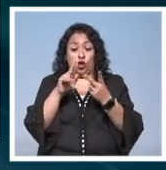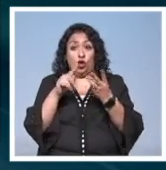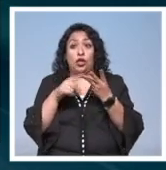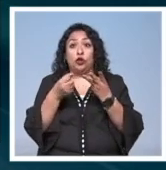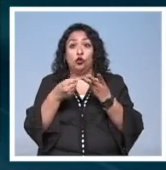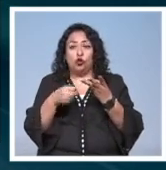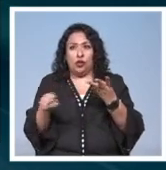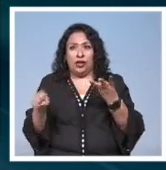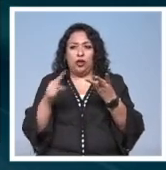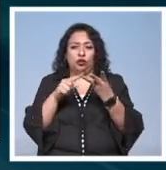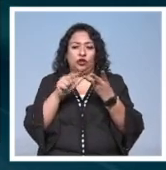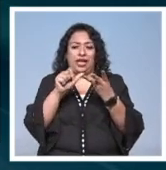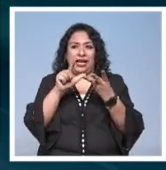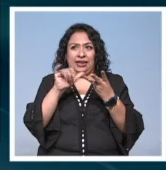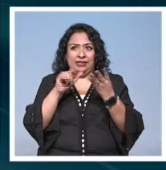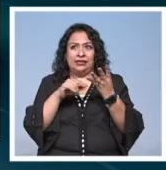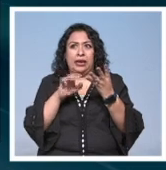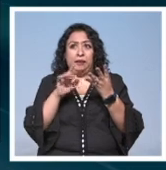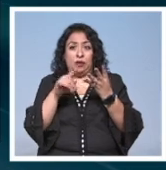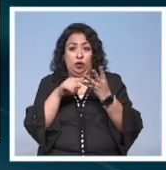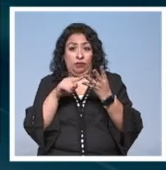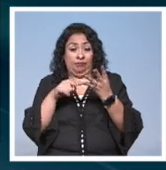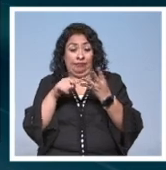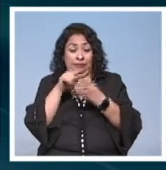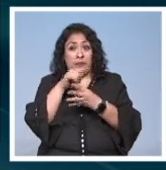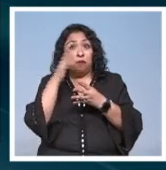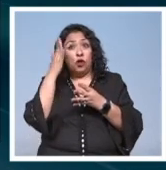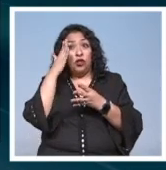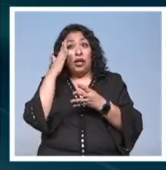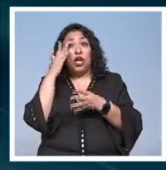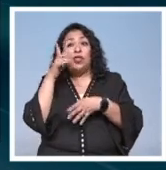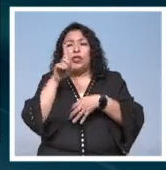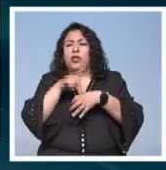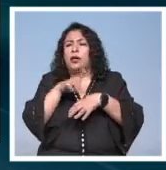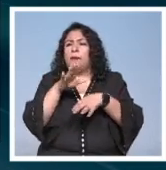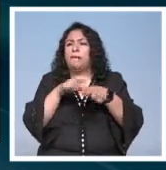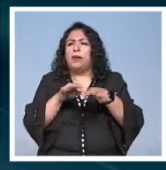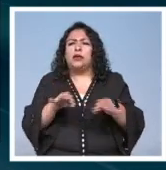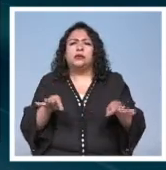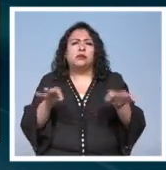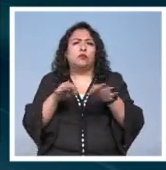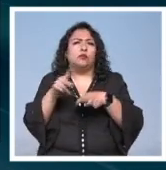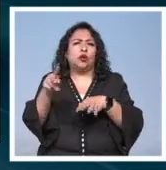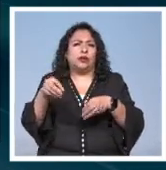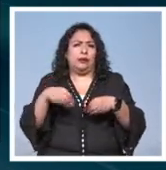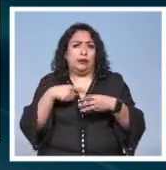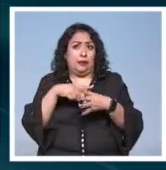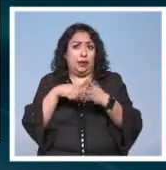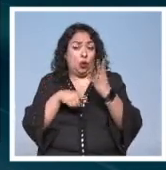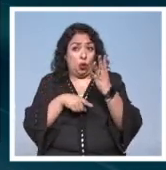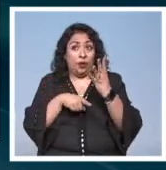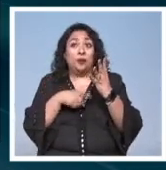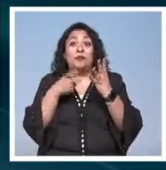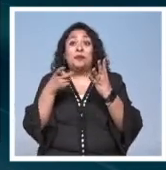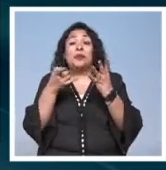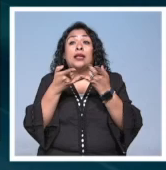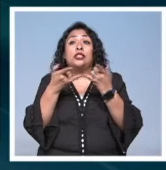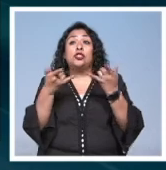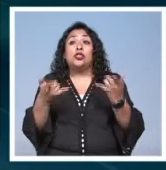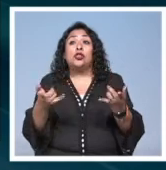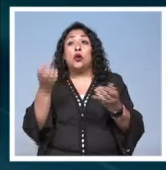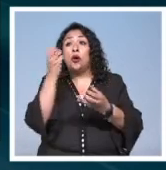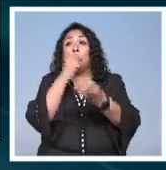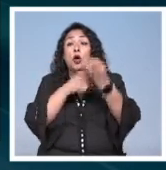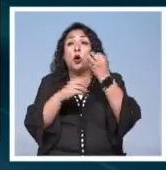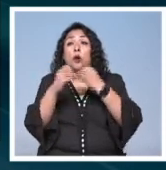suegros Alicia y Emilio serán los protagonistas del día más importante de sus vidas. es el argumento de la obra de